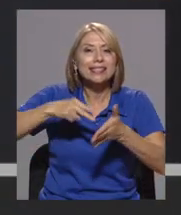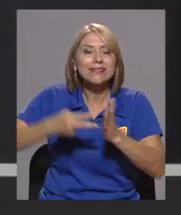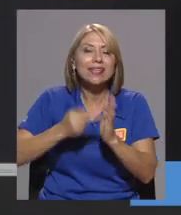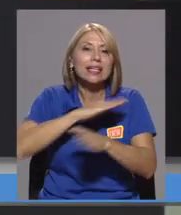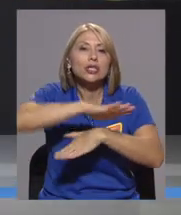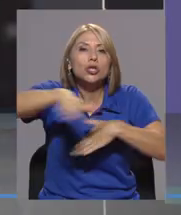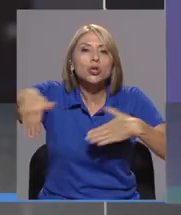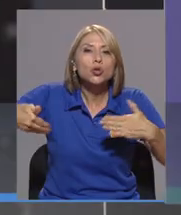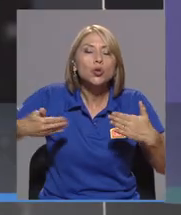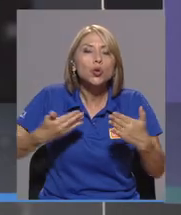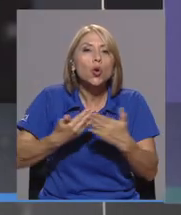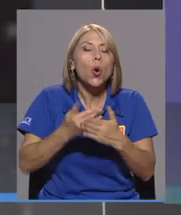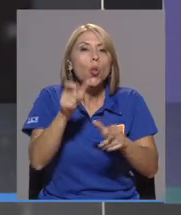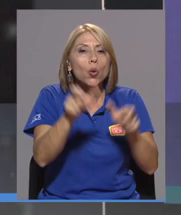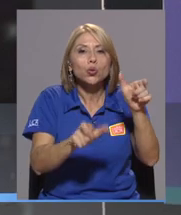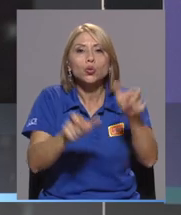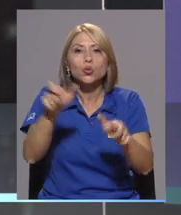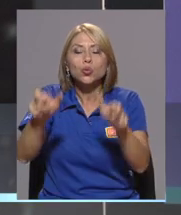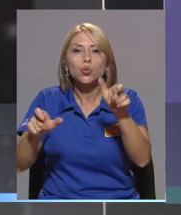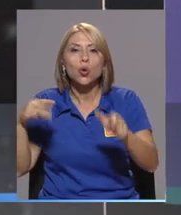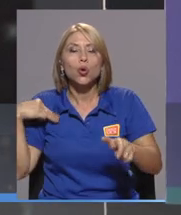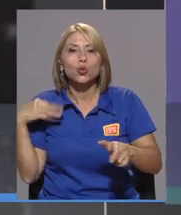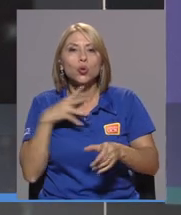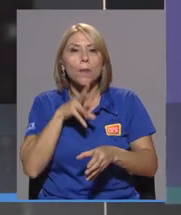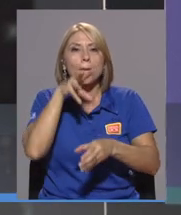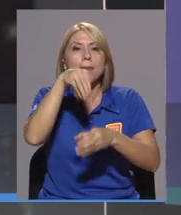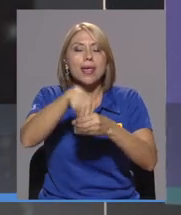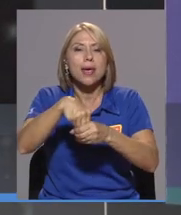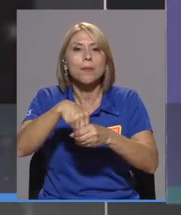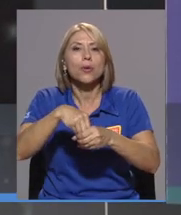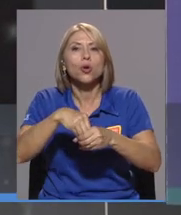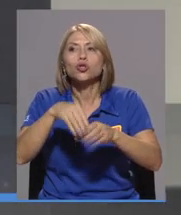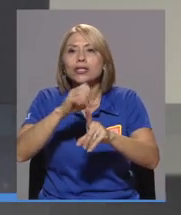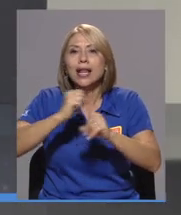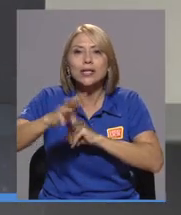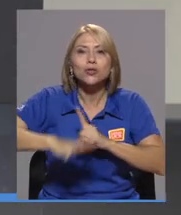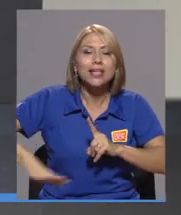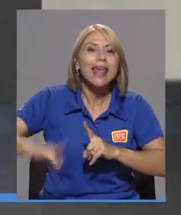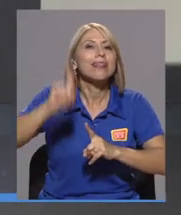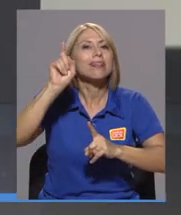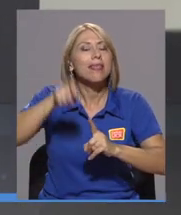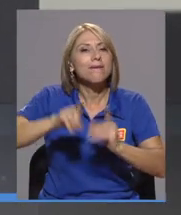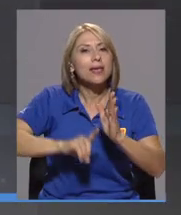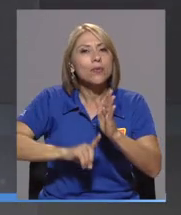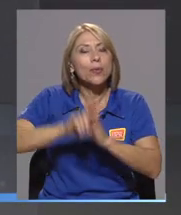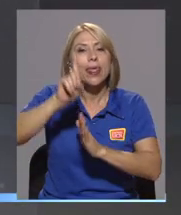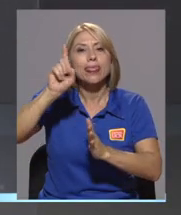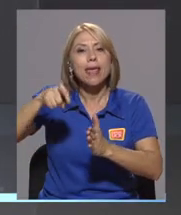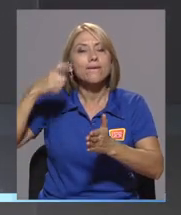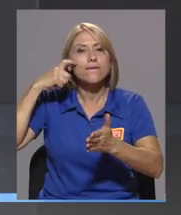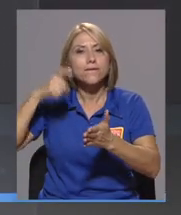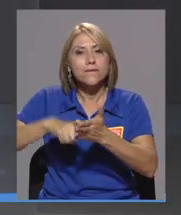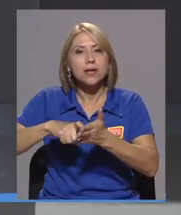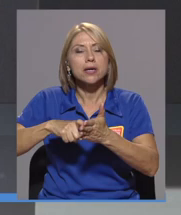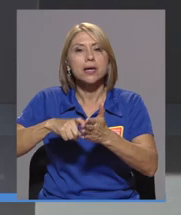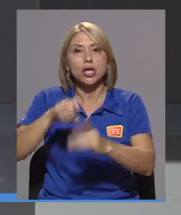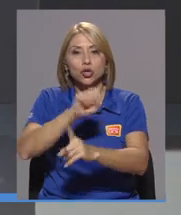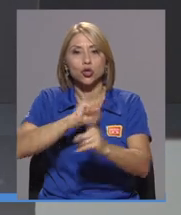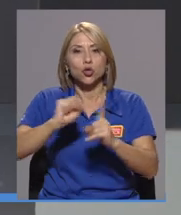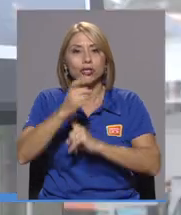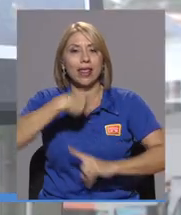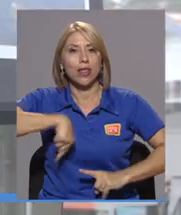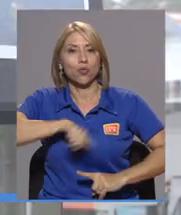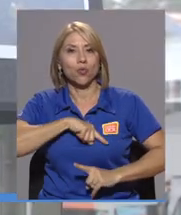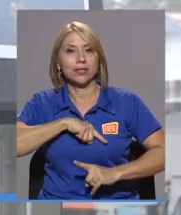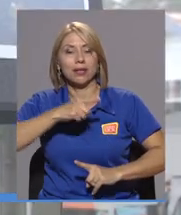tienen que ver con que todos los miembros de una sociedad tienen que estar desarrollados, que tienen